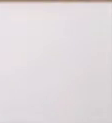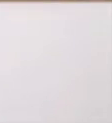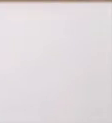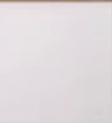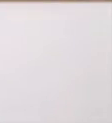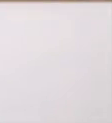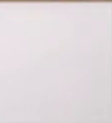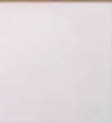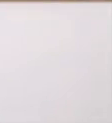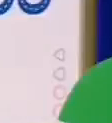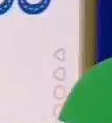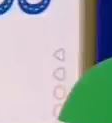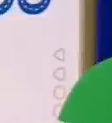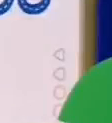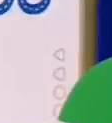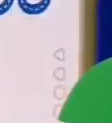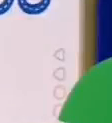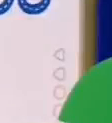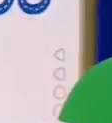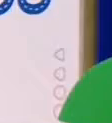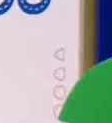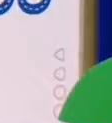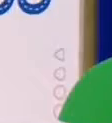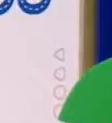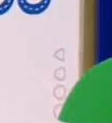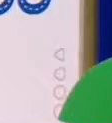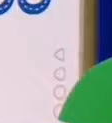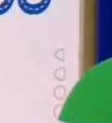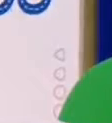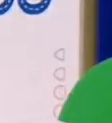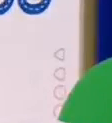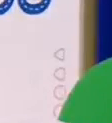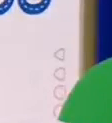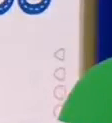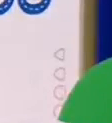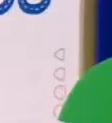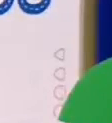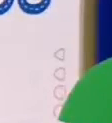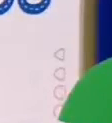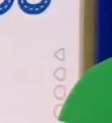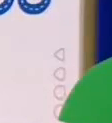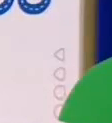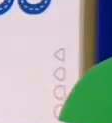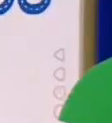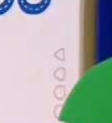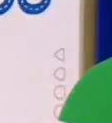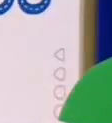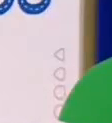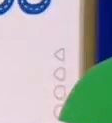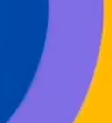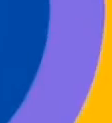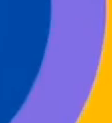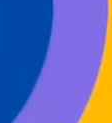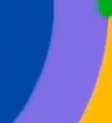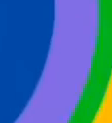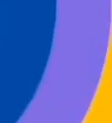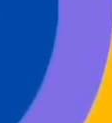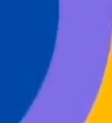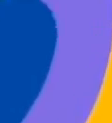¿Recuerdan cuáles eran? ¡Ey, Jonathan del pasado! ¡Échame una manito aquí! ¡Claro que sí!